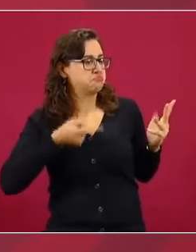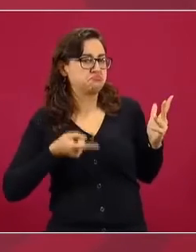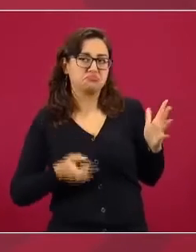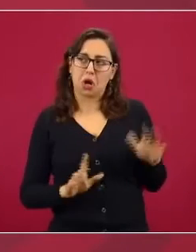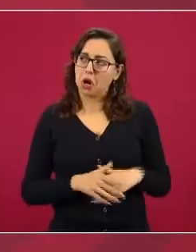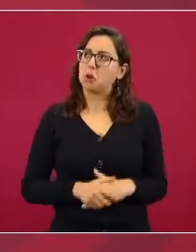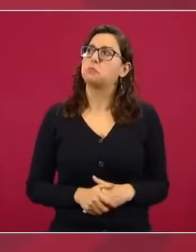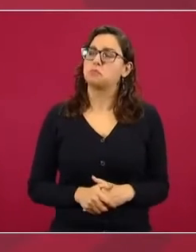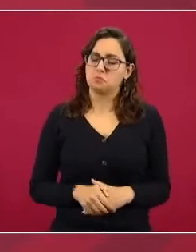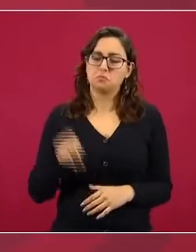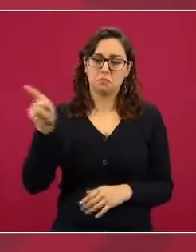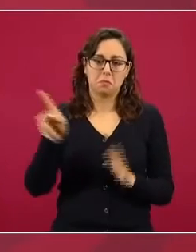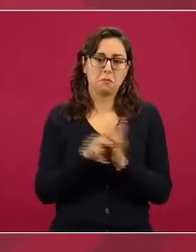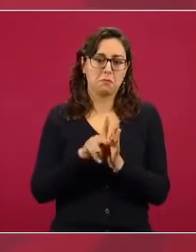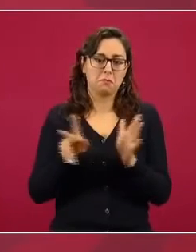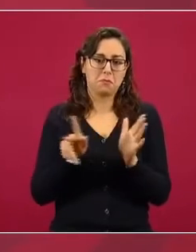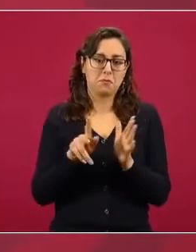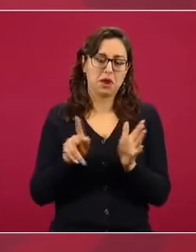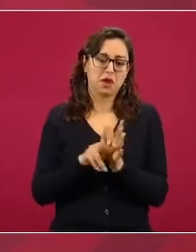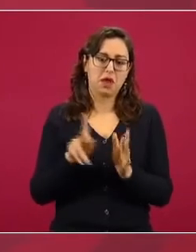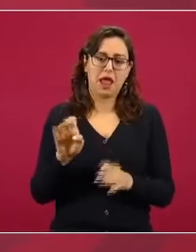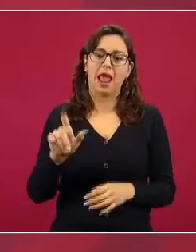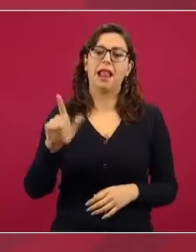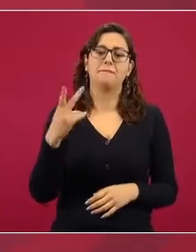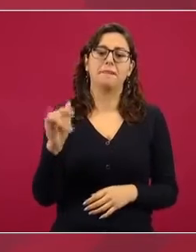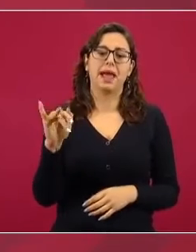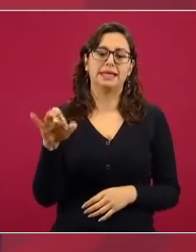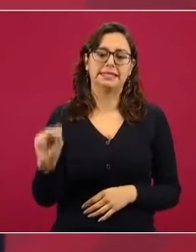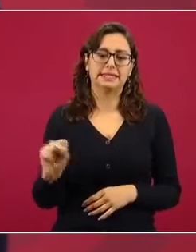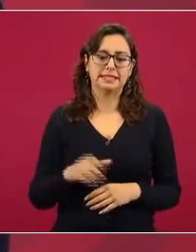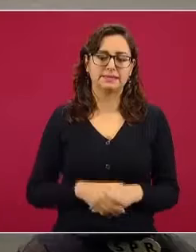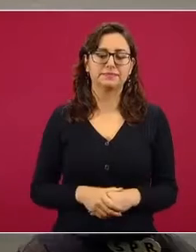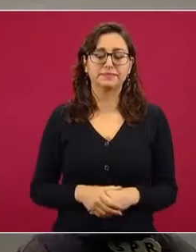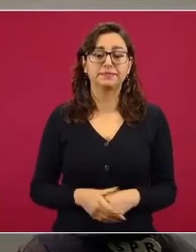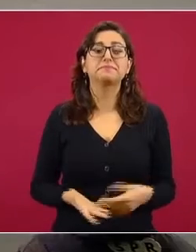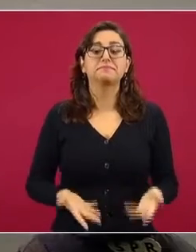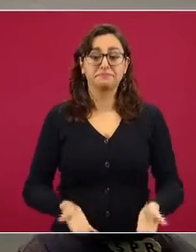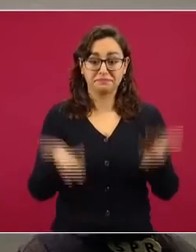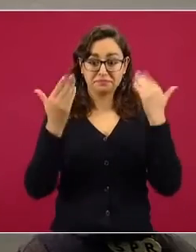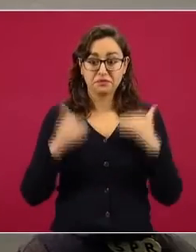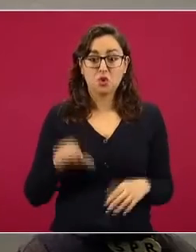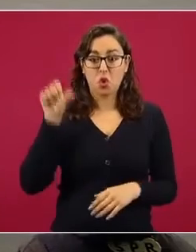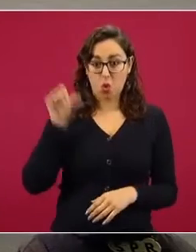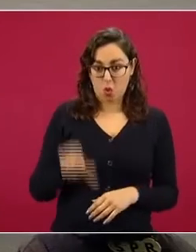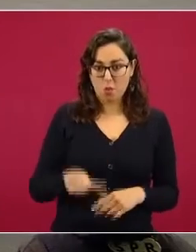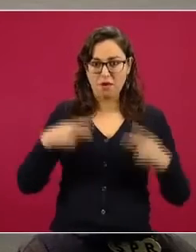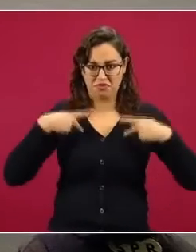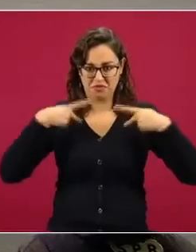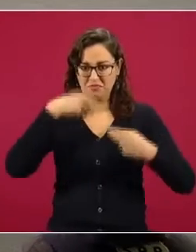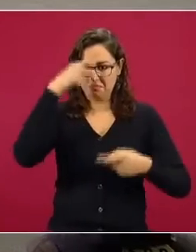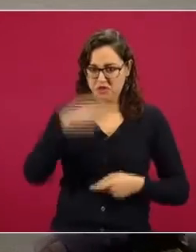los del país de España bueno miren la respuesta que leí hoy en la mañana